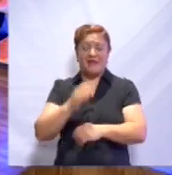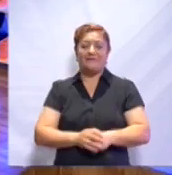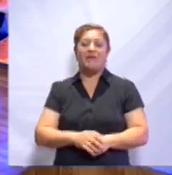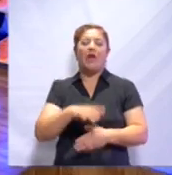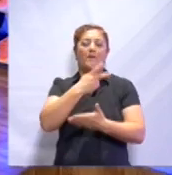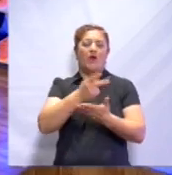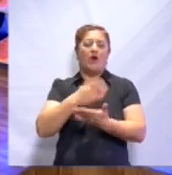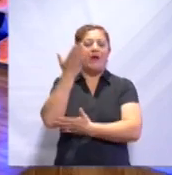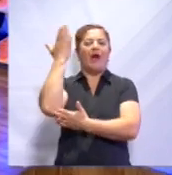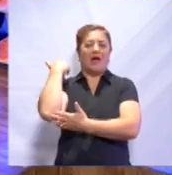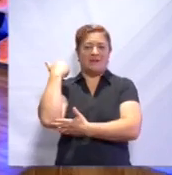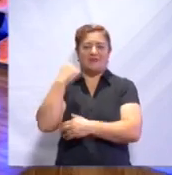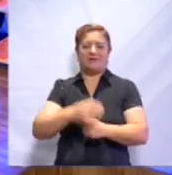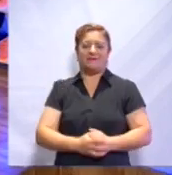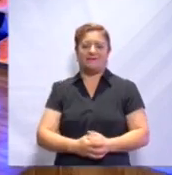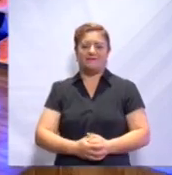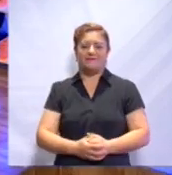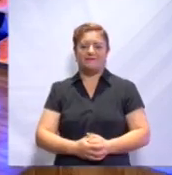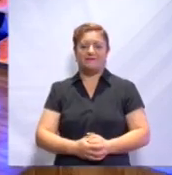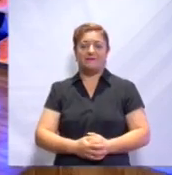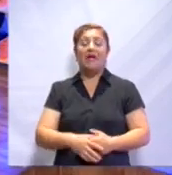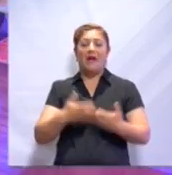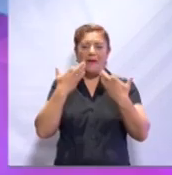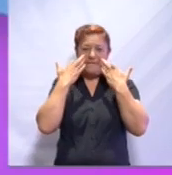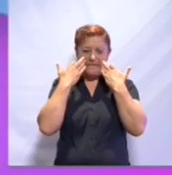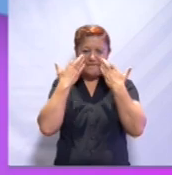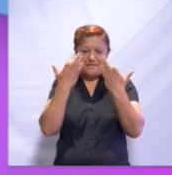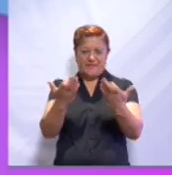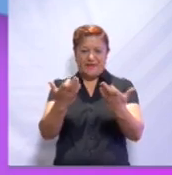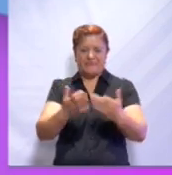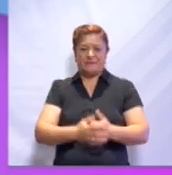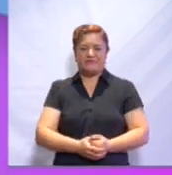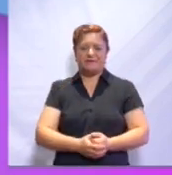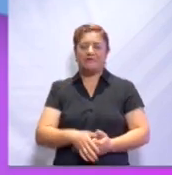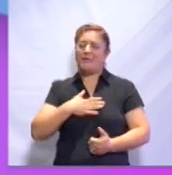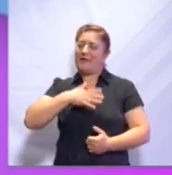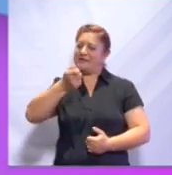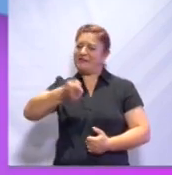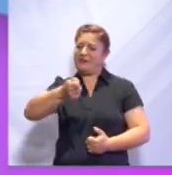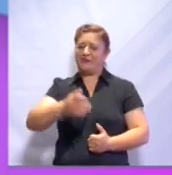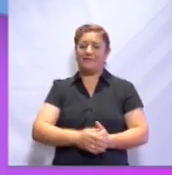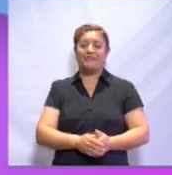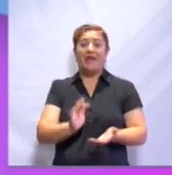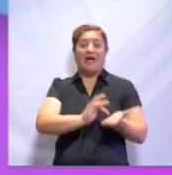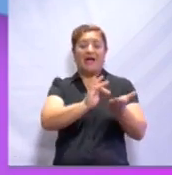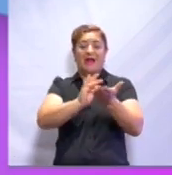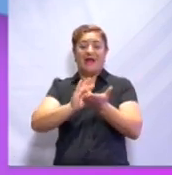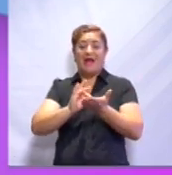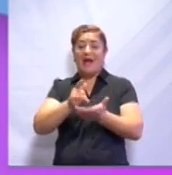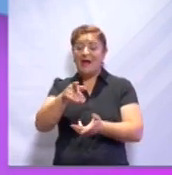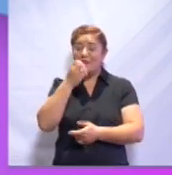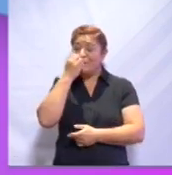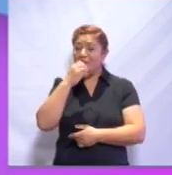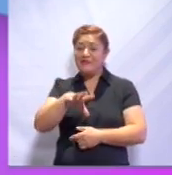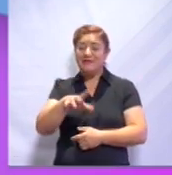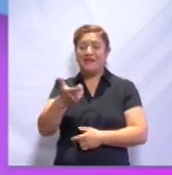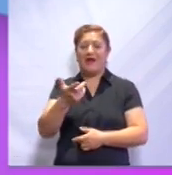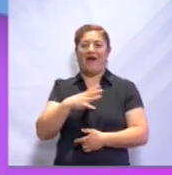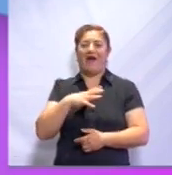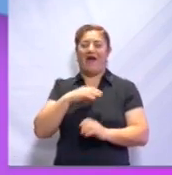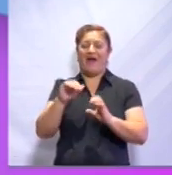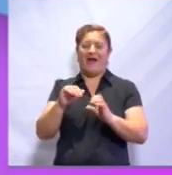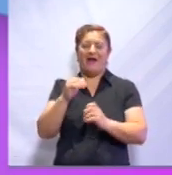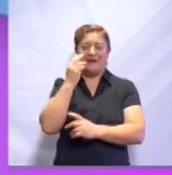programa anterior. Veámoslo a continuación en nuestras pantallas para mandarle saludos. Muchísimas gracias. Oye, qué bonito detalle, ¿verdad, Viri?